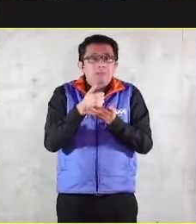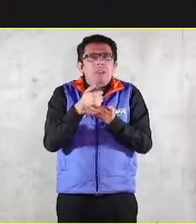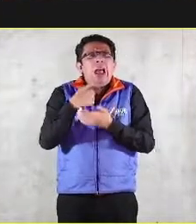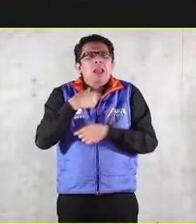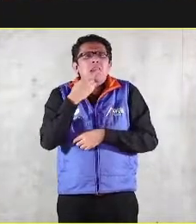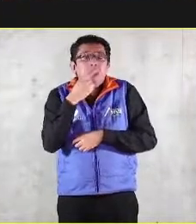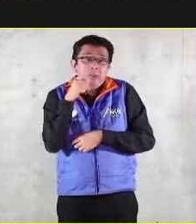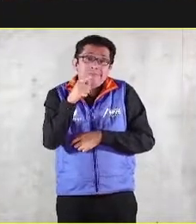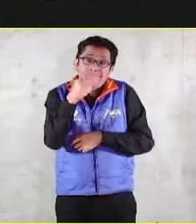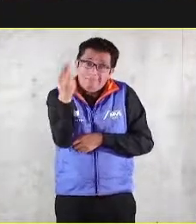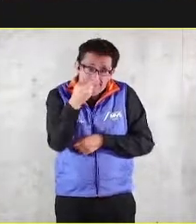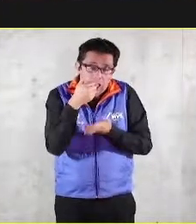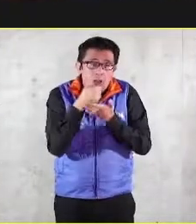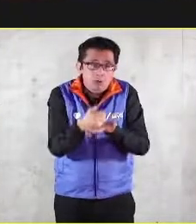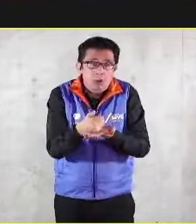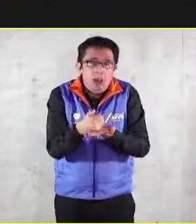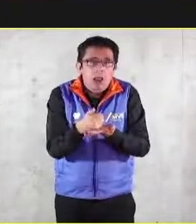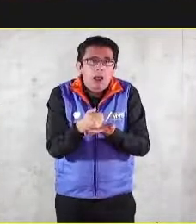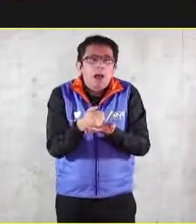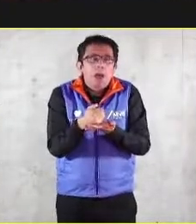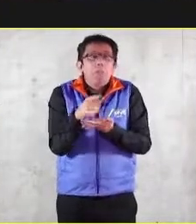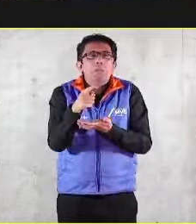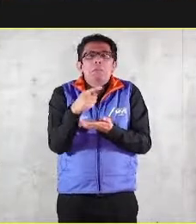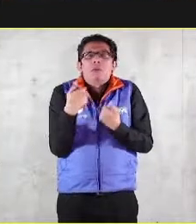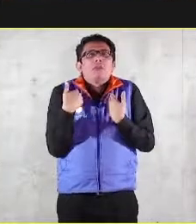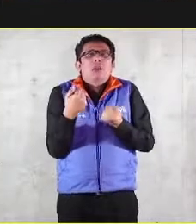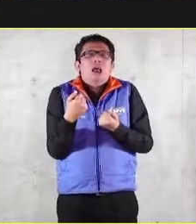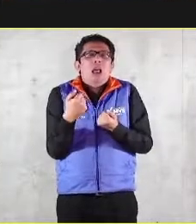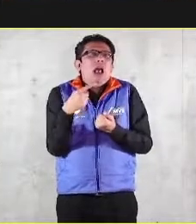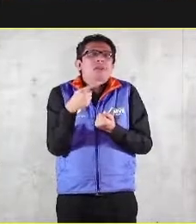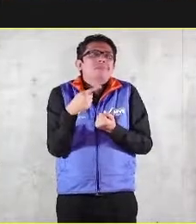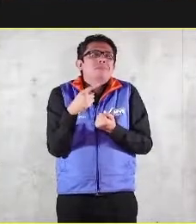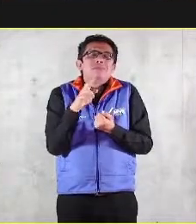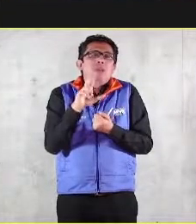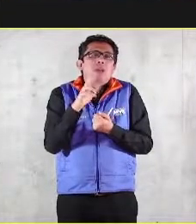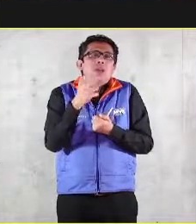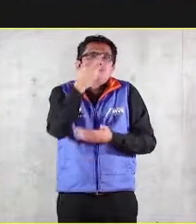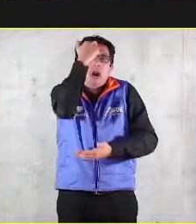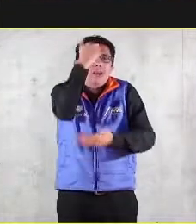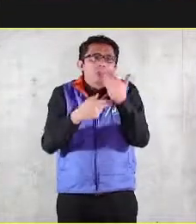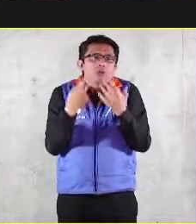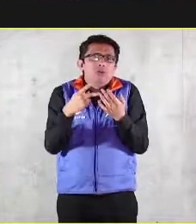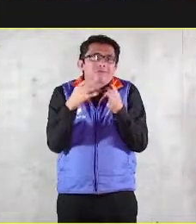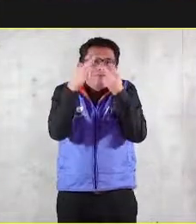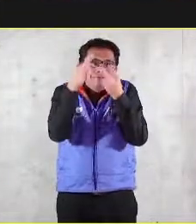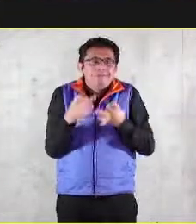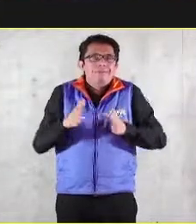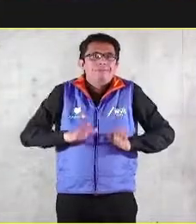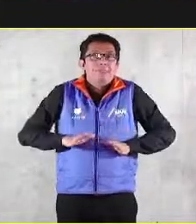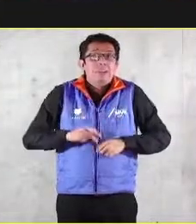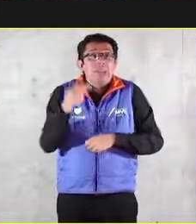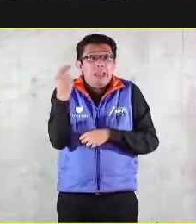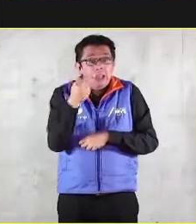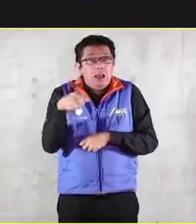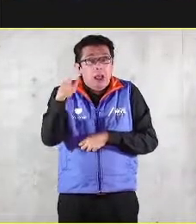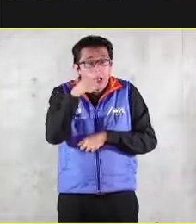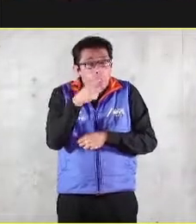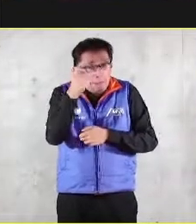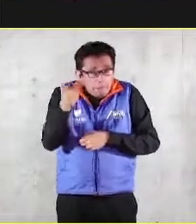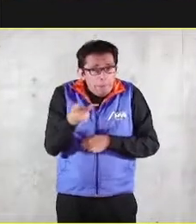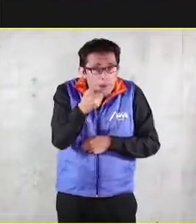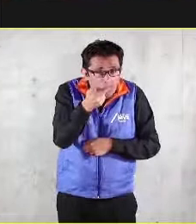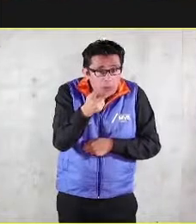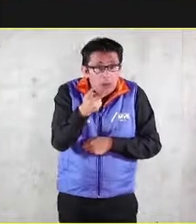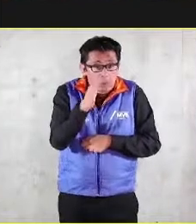necesitas ayuda aunque no lo entiendas estoy atropellando su dignidad necesito hacerlo con su consentimiento y